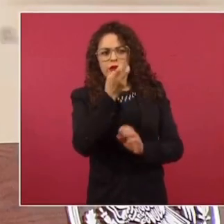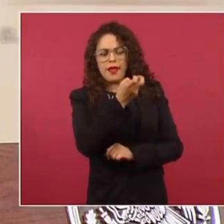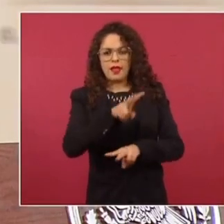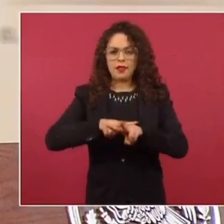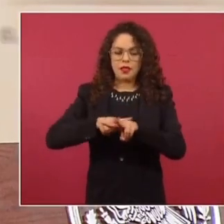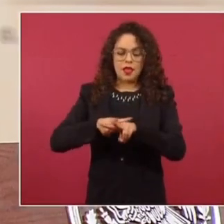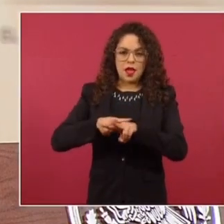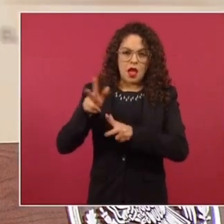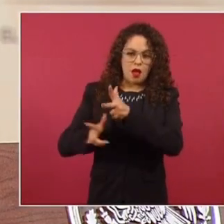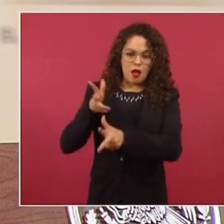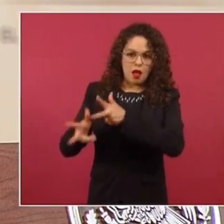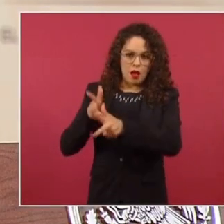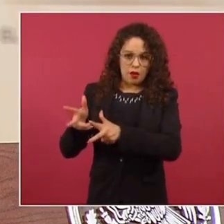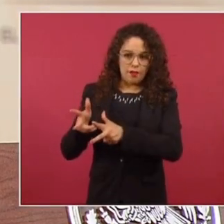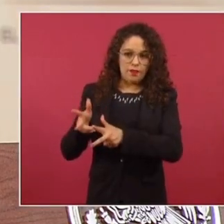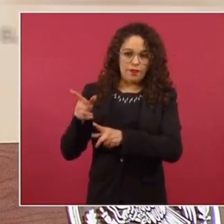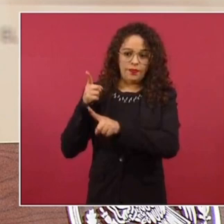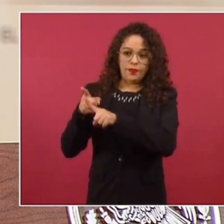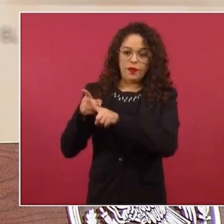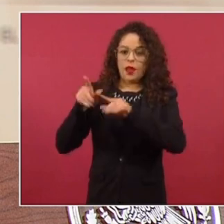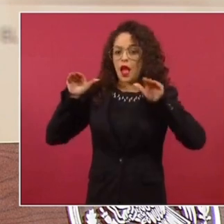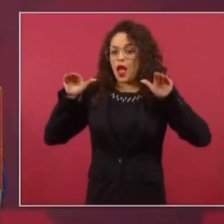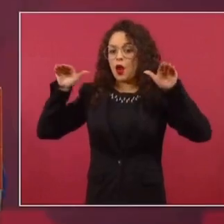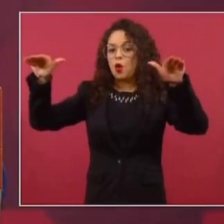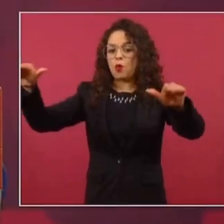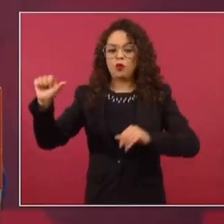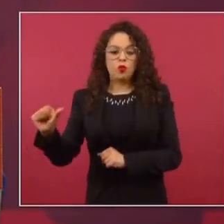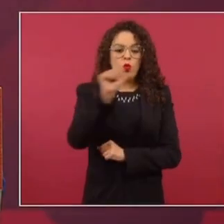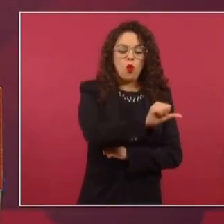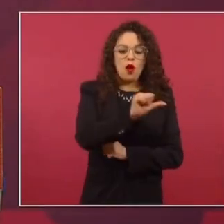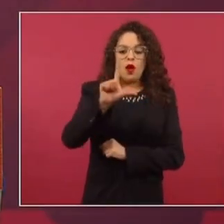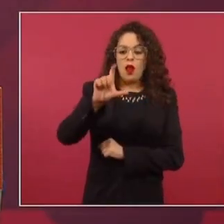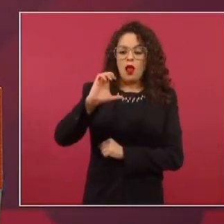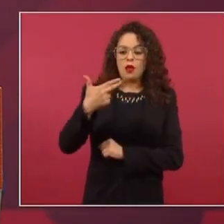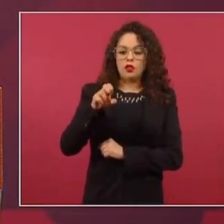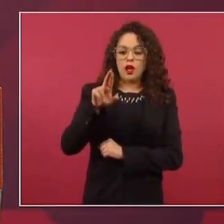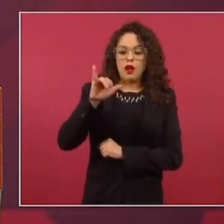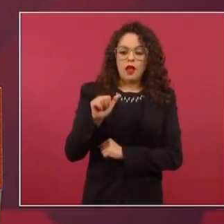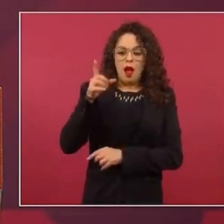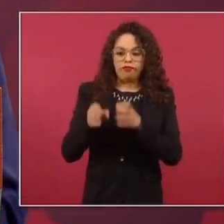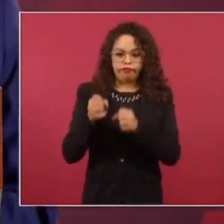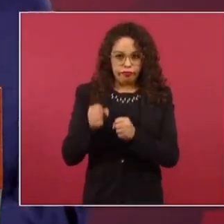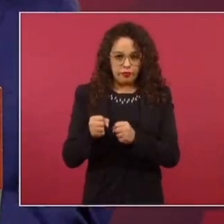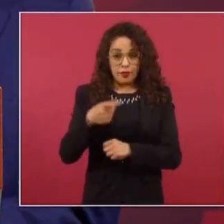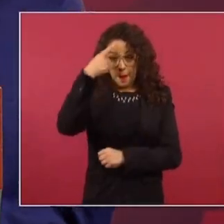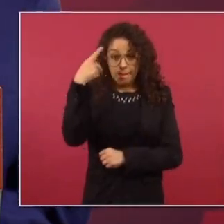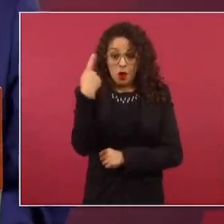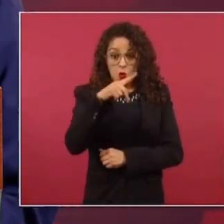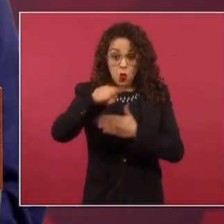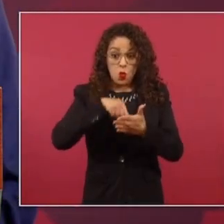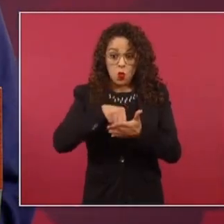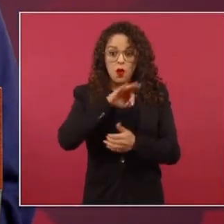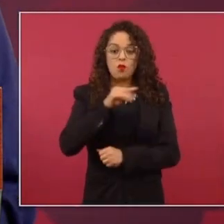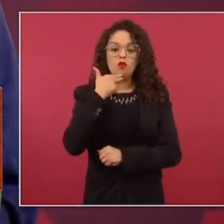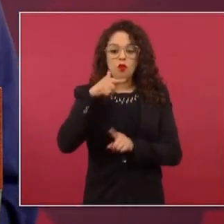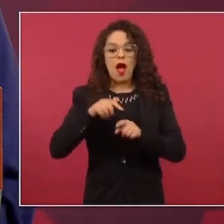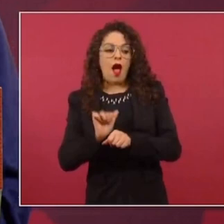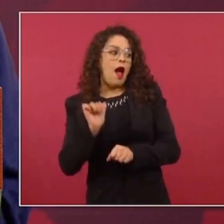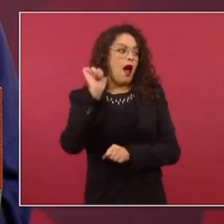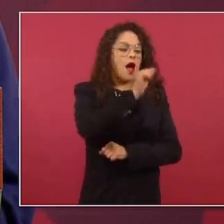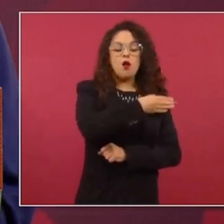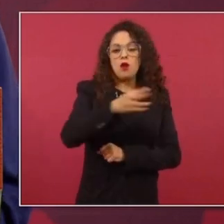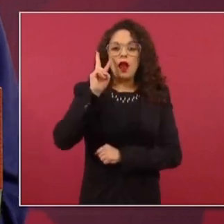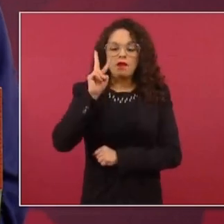el tren del aeropuerto a Lechería, para ya utilizar la vía de Lechería a Buenavista, que ya está